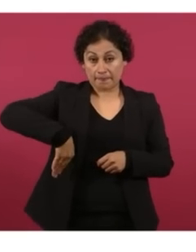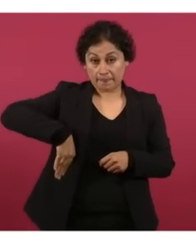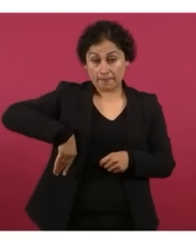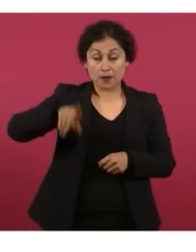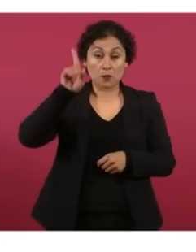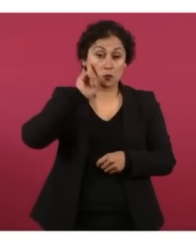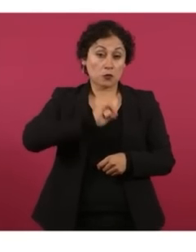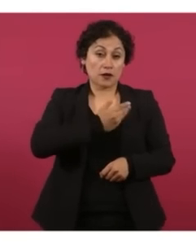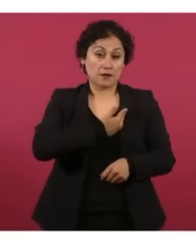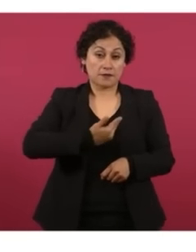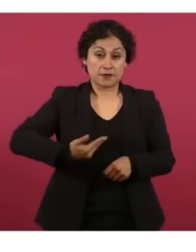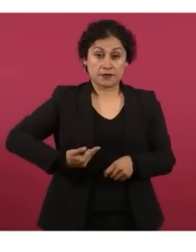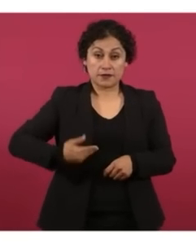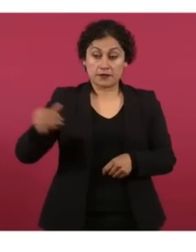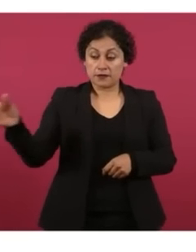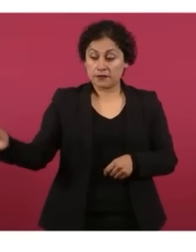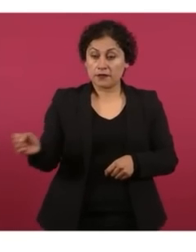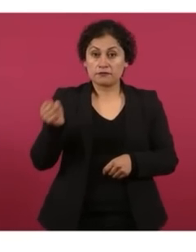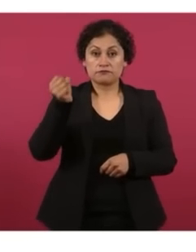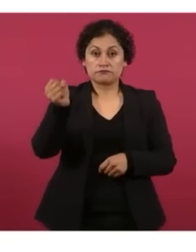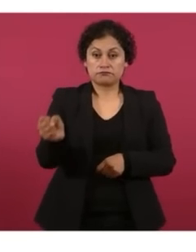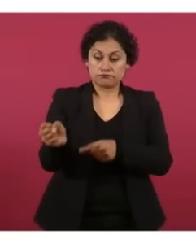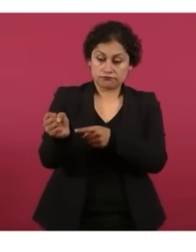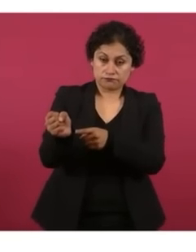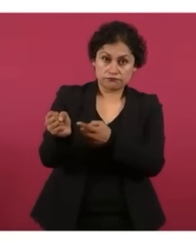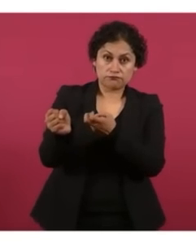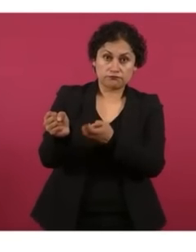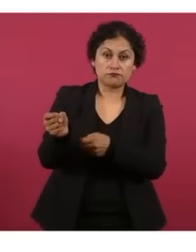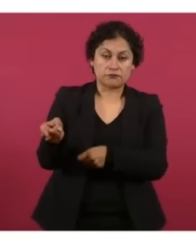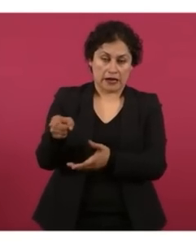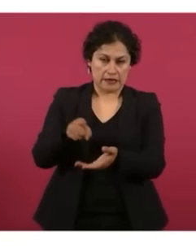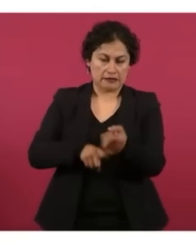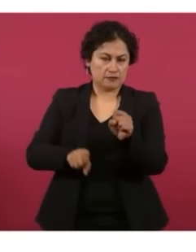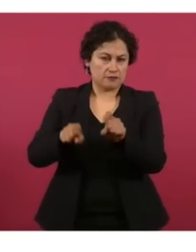de la Suprema Corte,